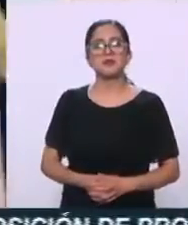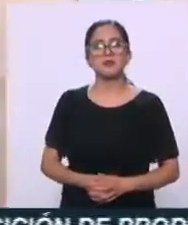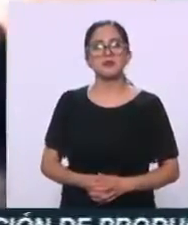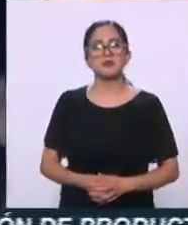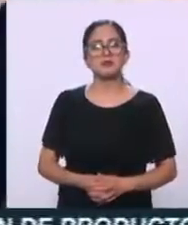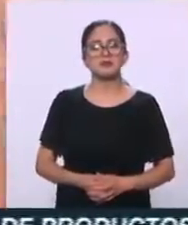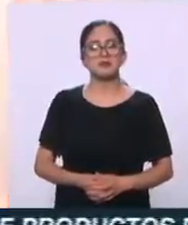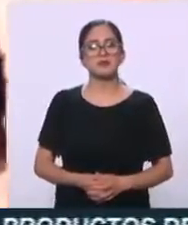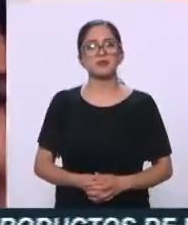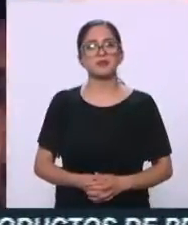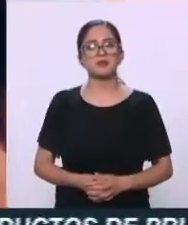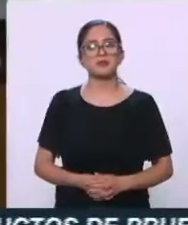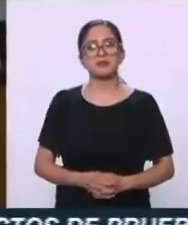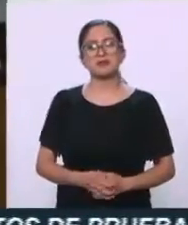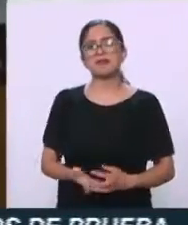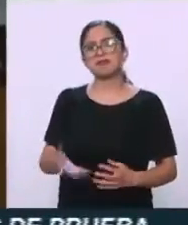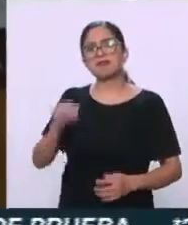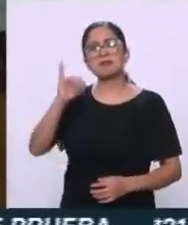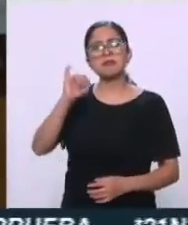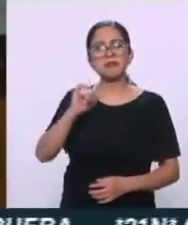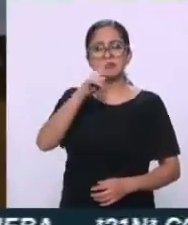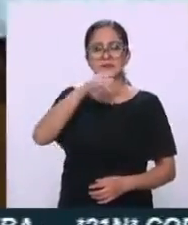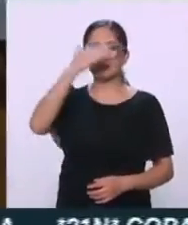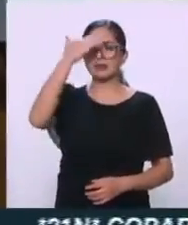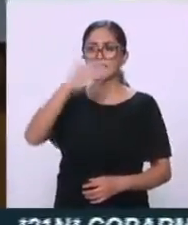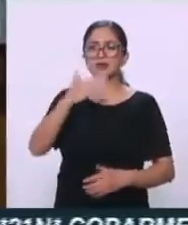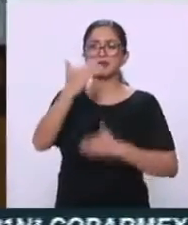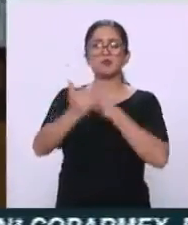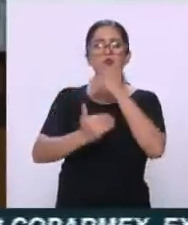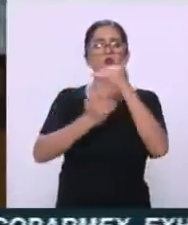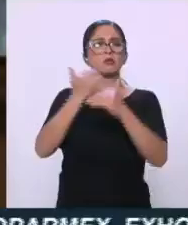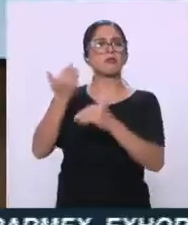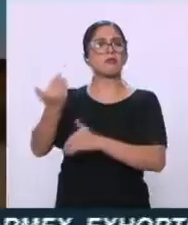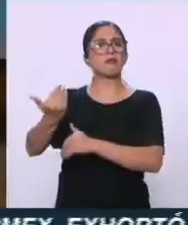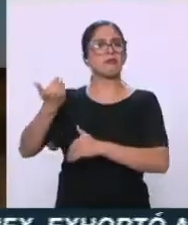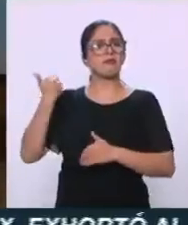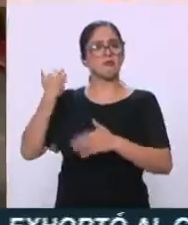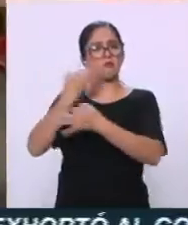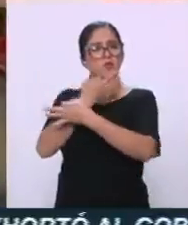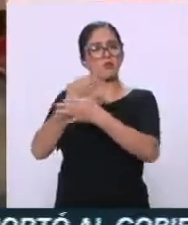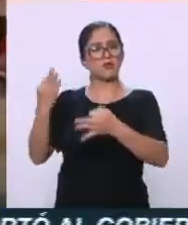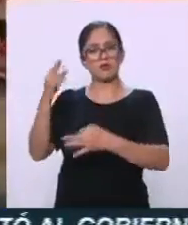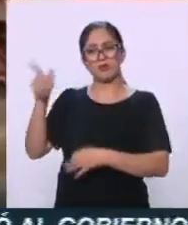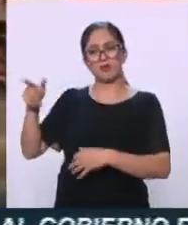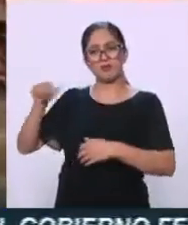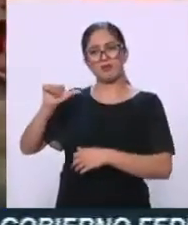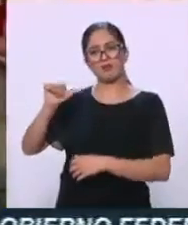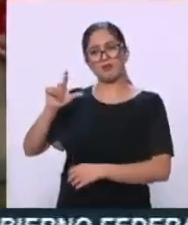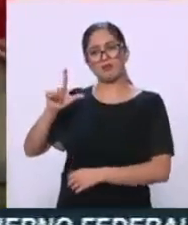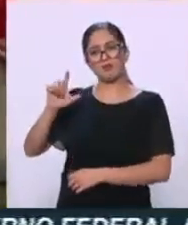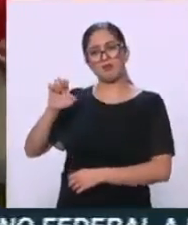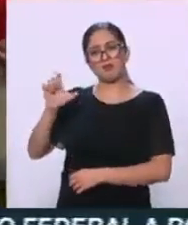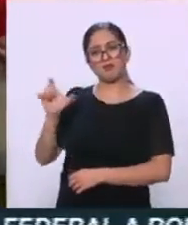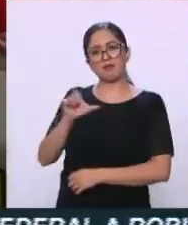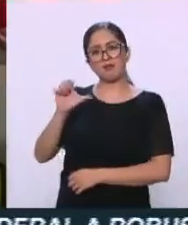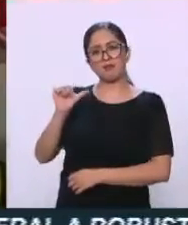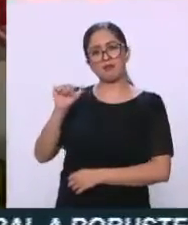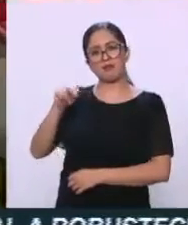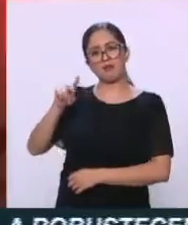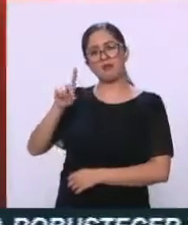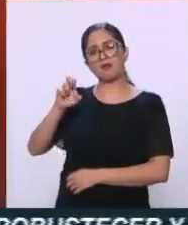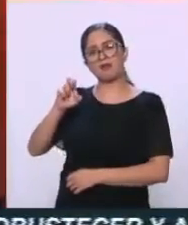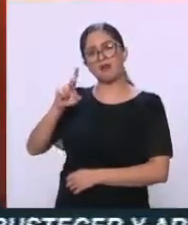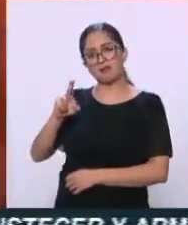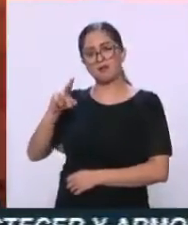los resultados, un resultado que se dio con antelación, el de Alexander Mora Venancio, fue a través de un proceso,